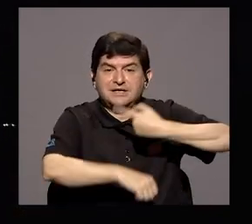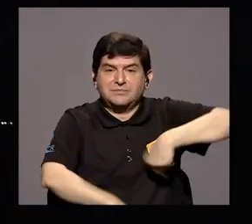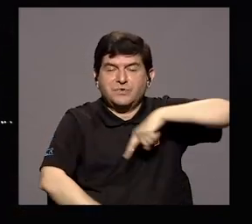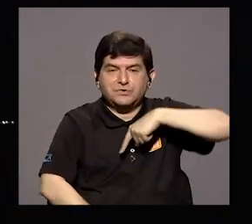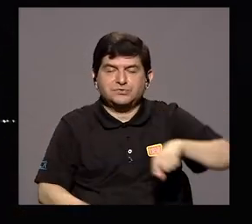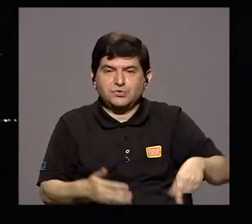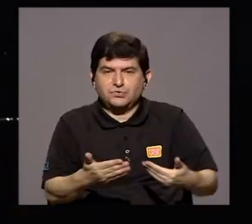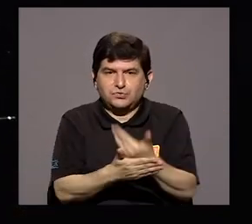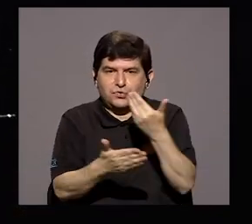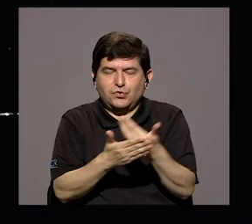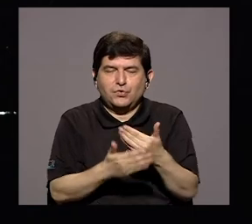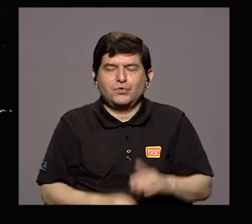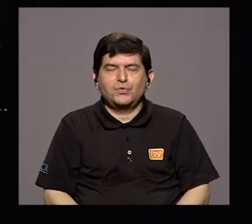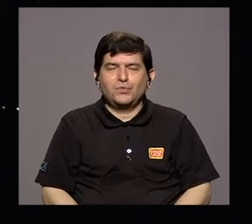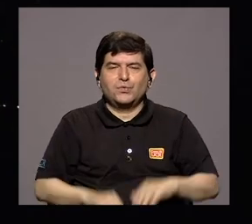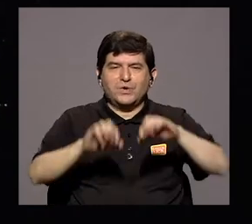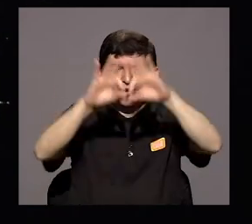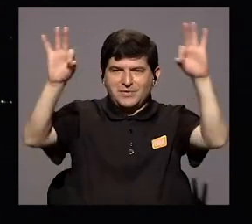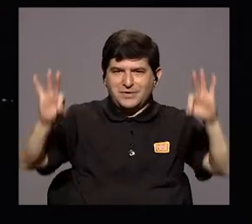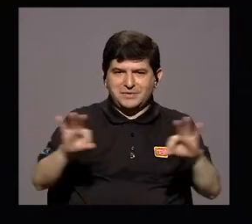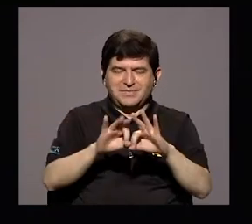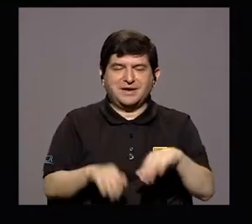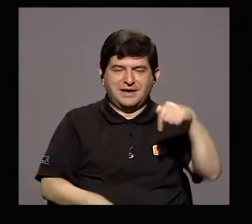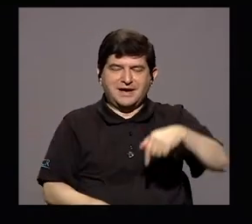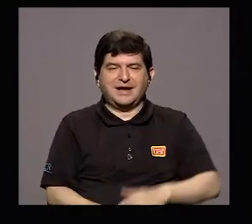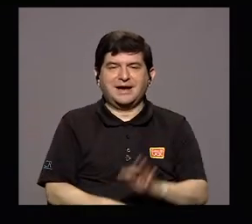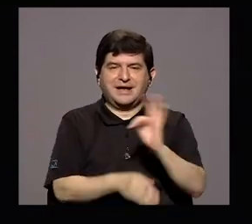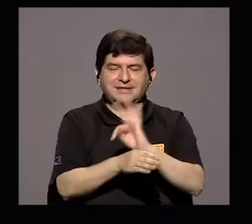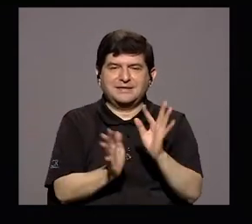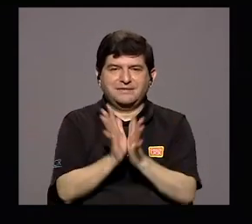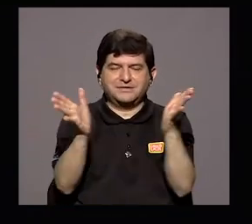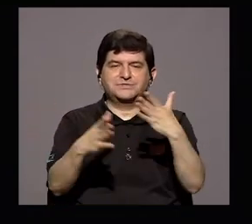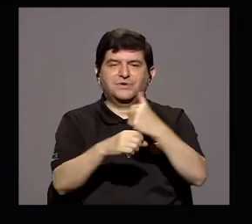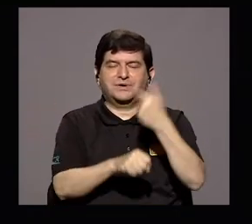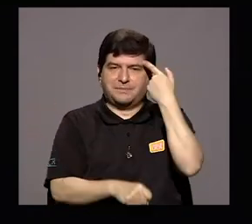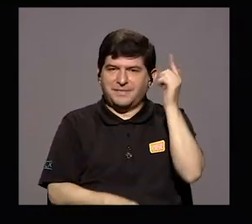estrenar imágenes, así que no se despegue de este canal que hace Televisión Pública para ustedes.